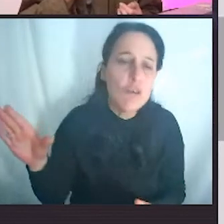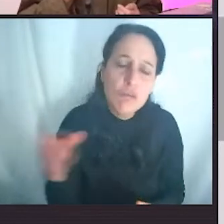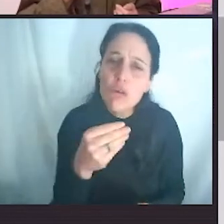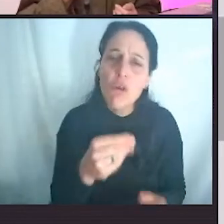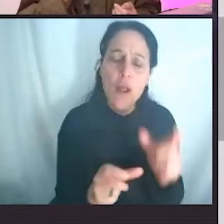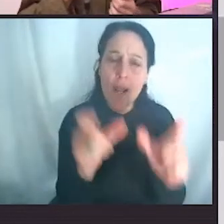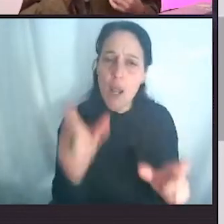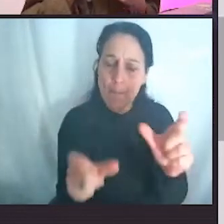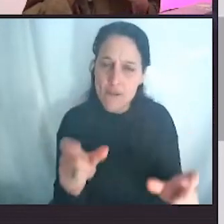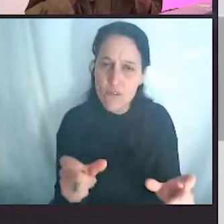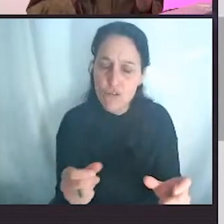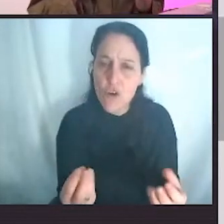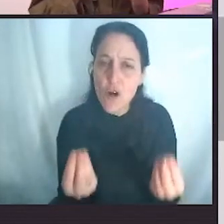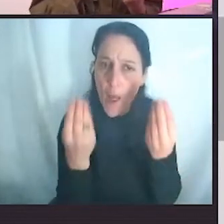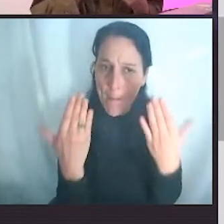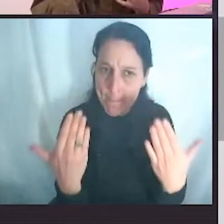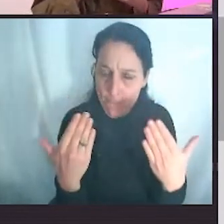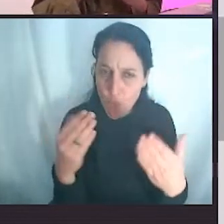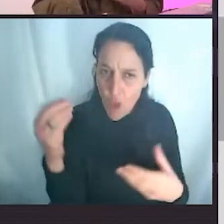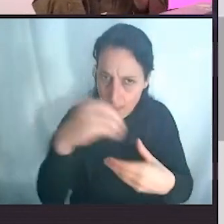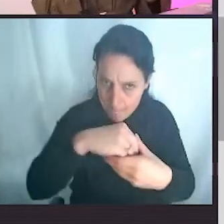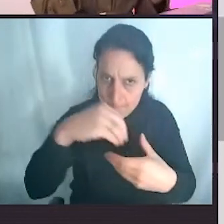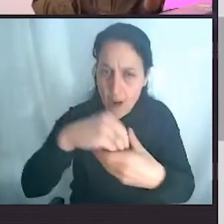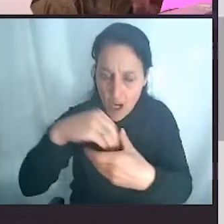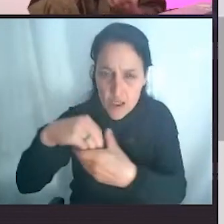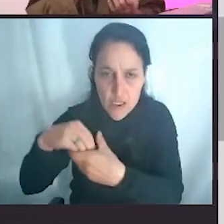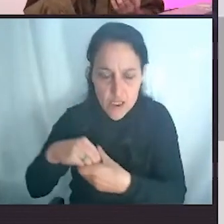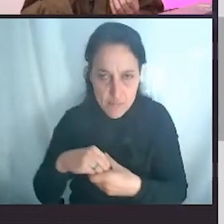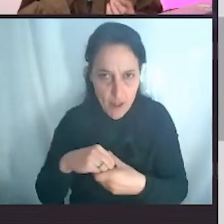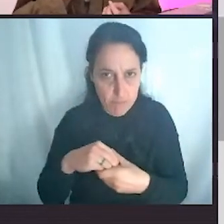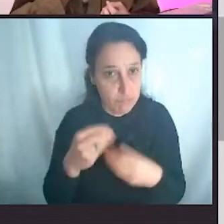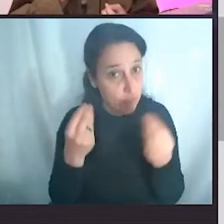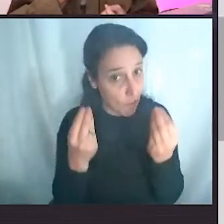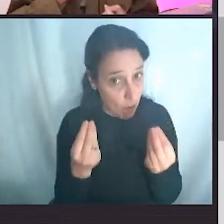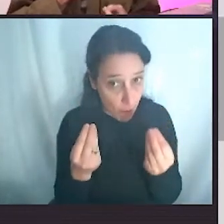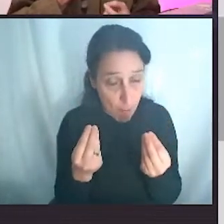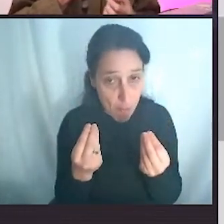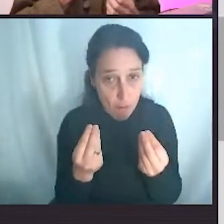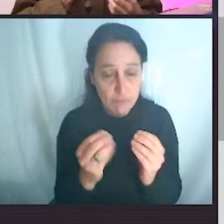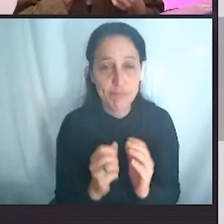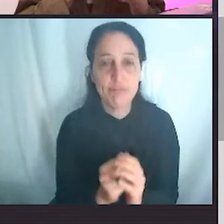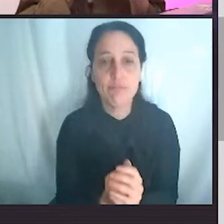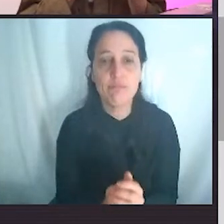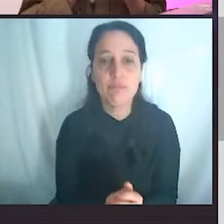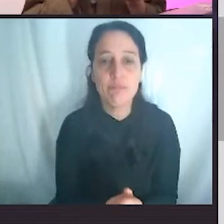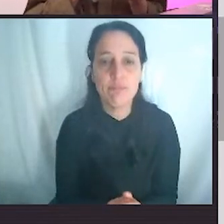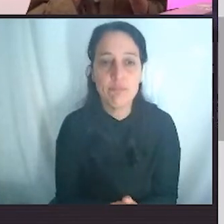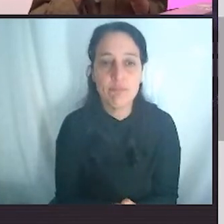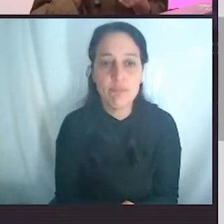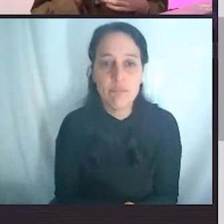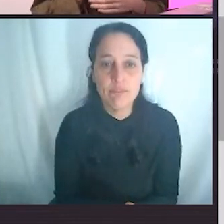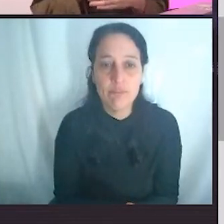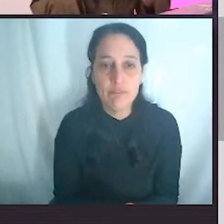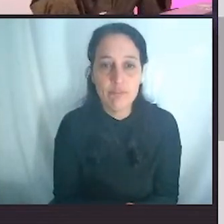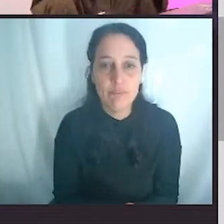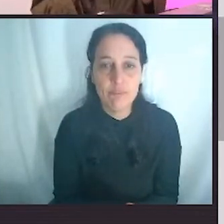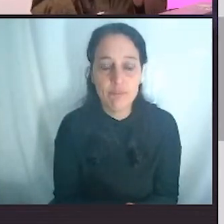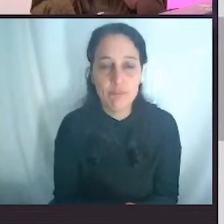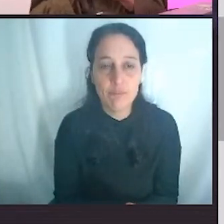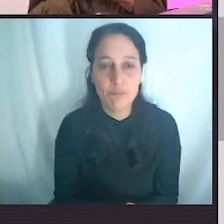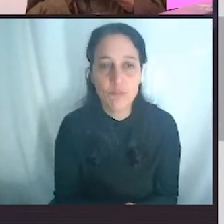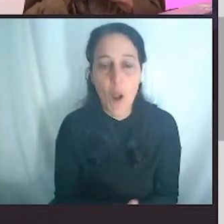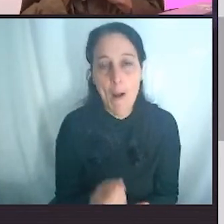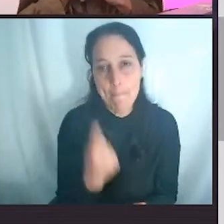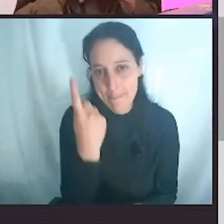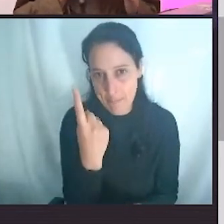sistema. ¿Cómo van a participar de este nuevo modelo de certificación que estamos explicando? Primero les voy